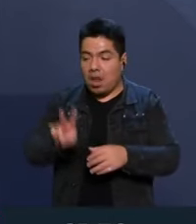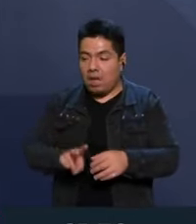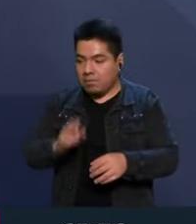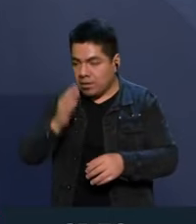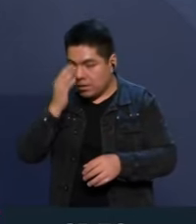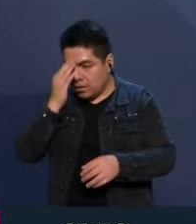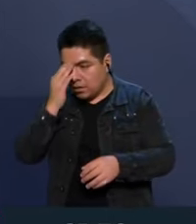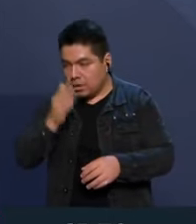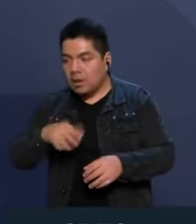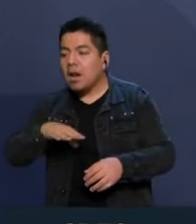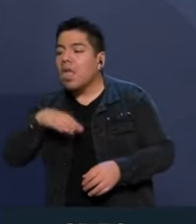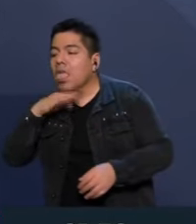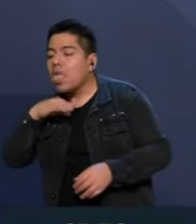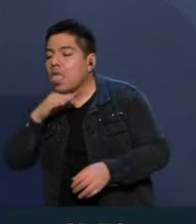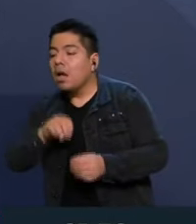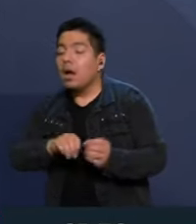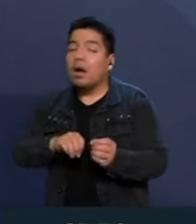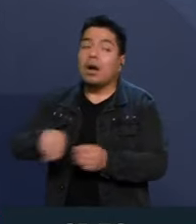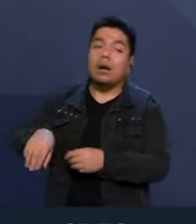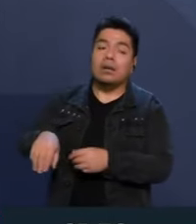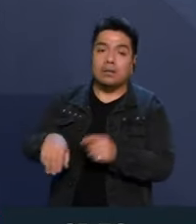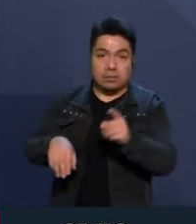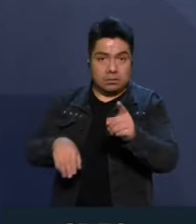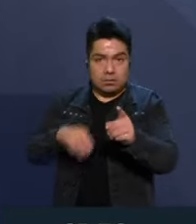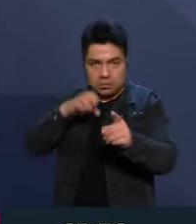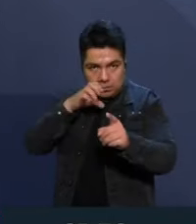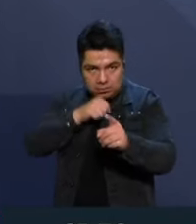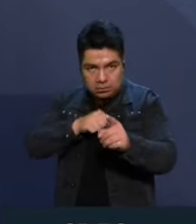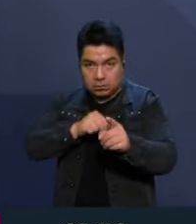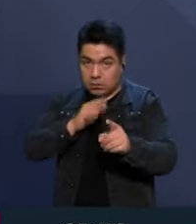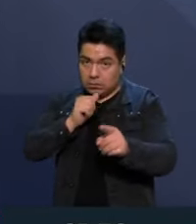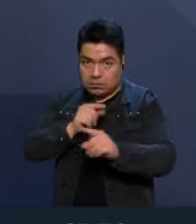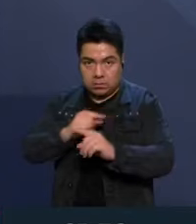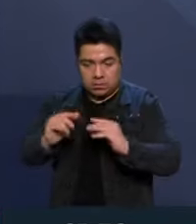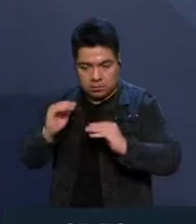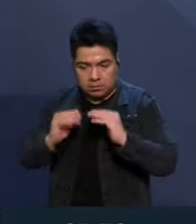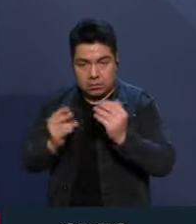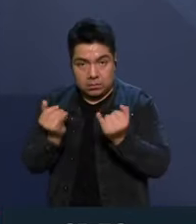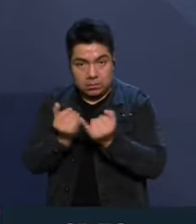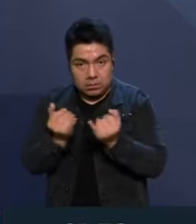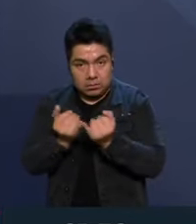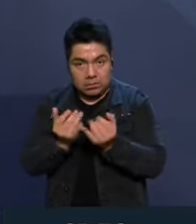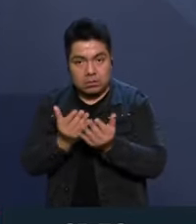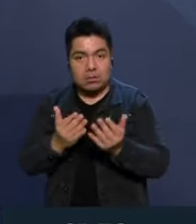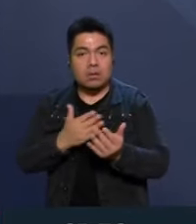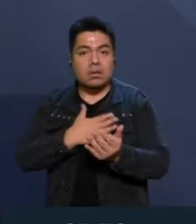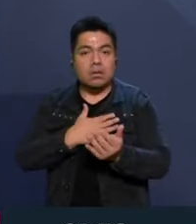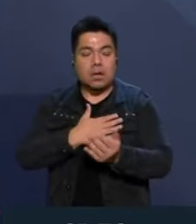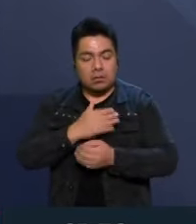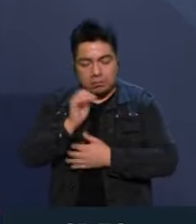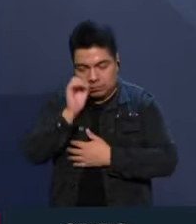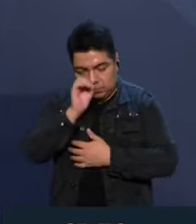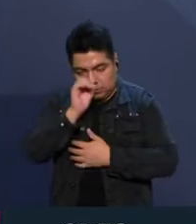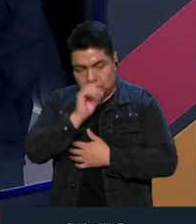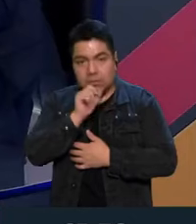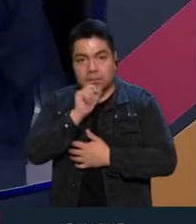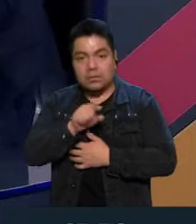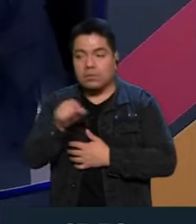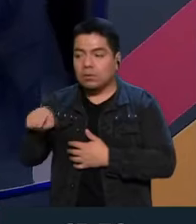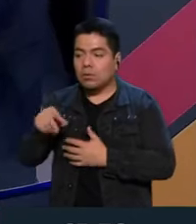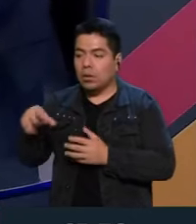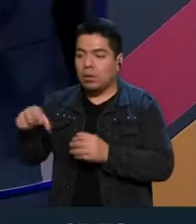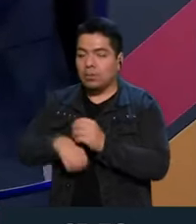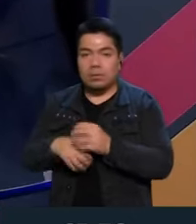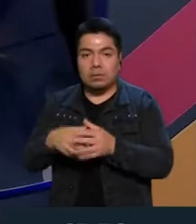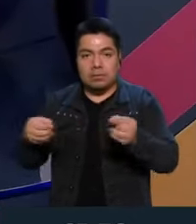e ignorarla o decidir ocultarla es un acto criminal equiparable, me parece, y eso es de mi ronco pecho, a haber cometido también